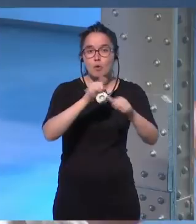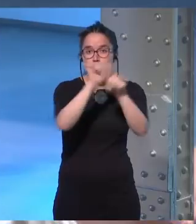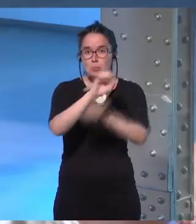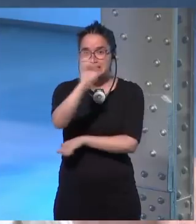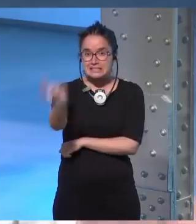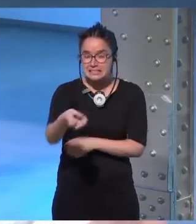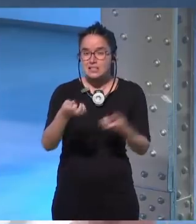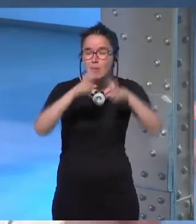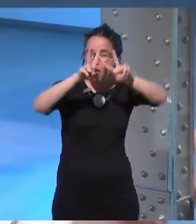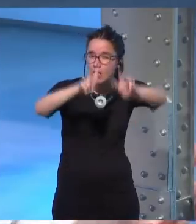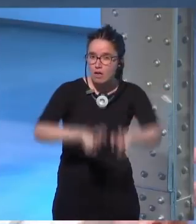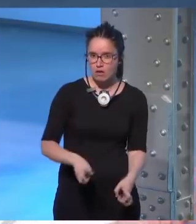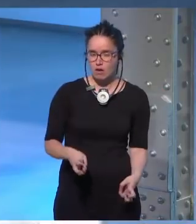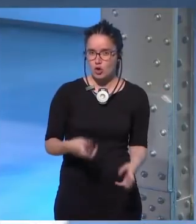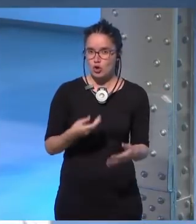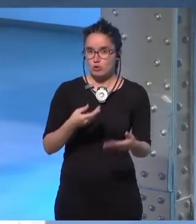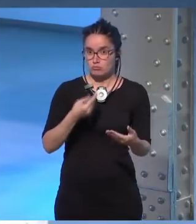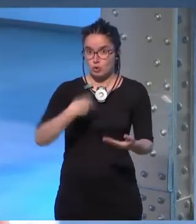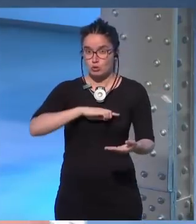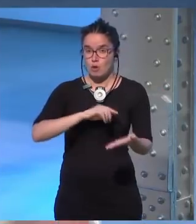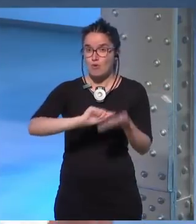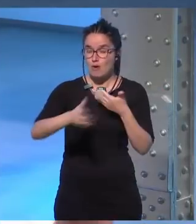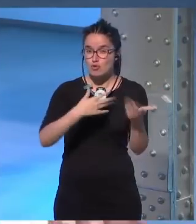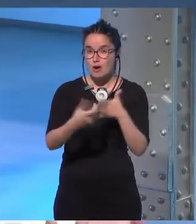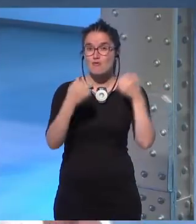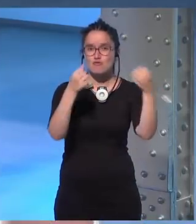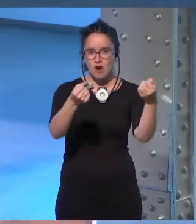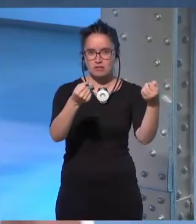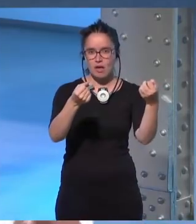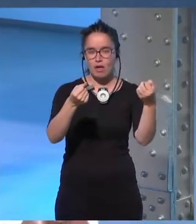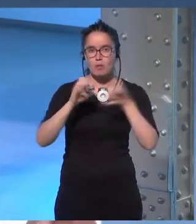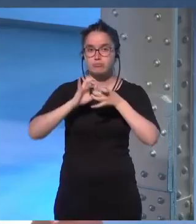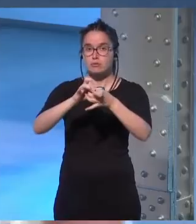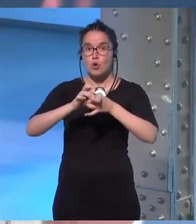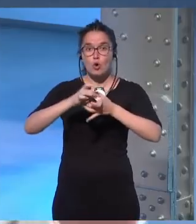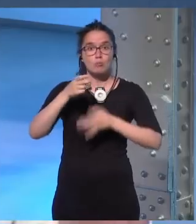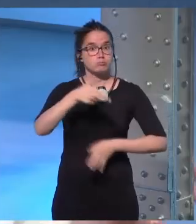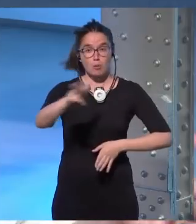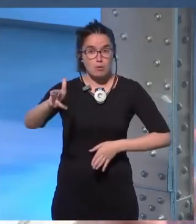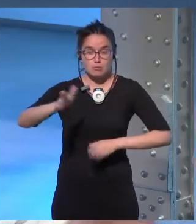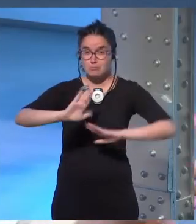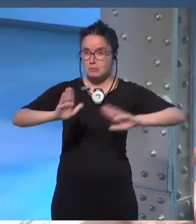algo que hay que explorar como autora ser fuerte no puede ser solo pegar tiros